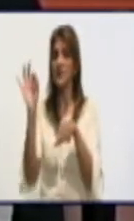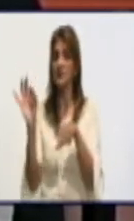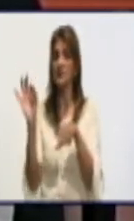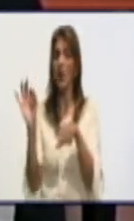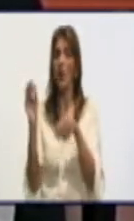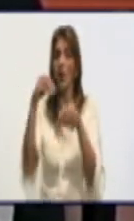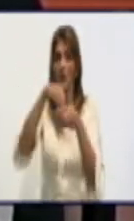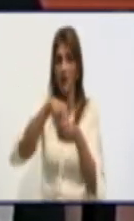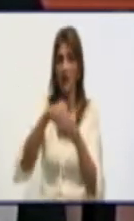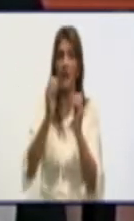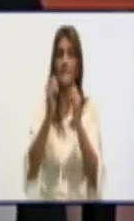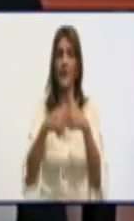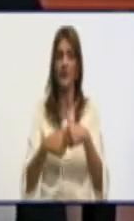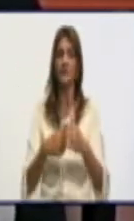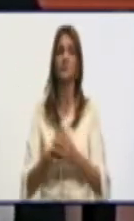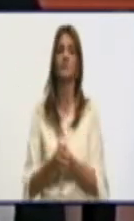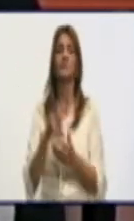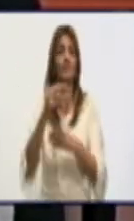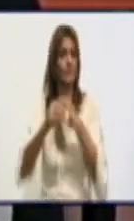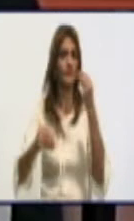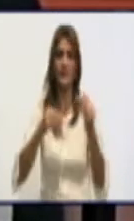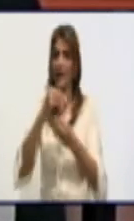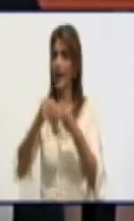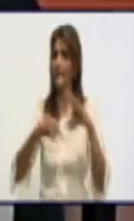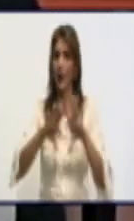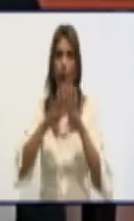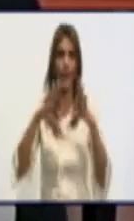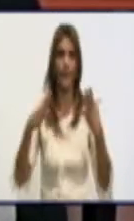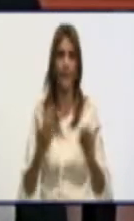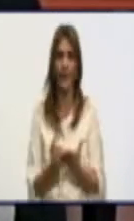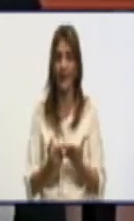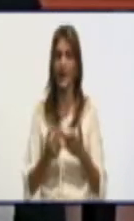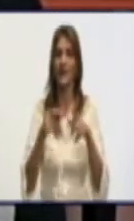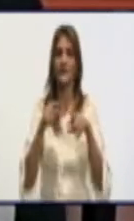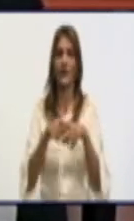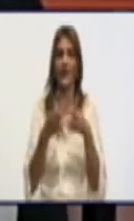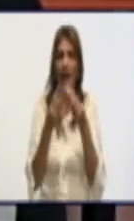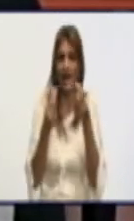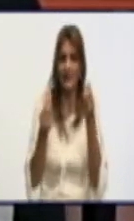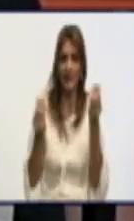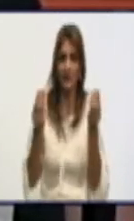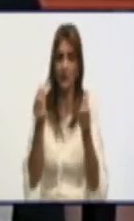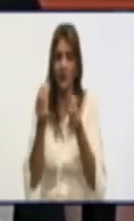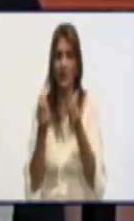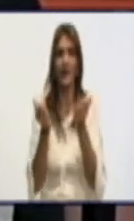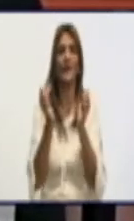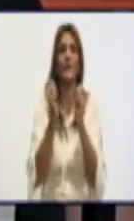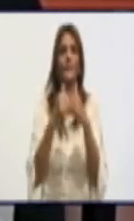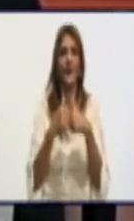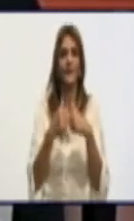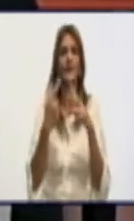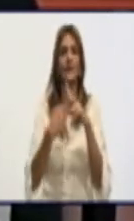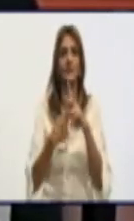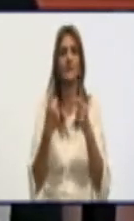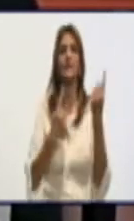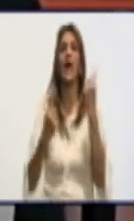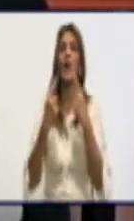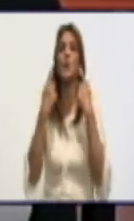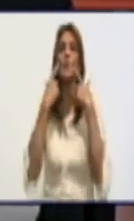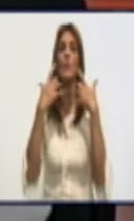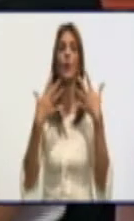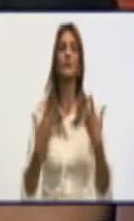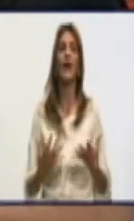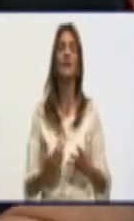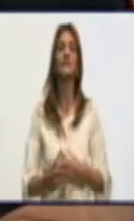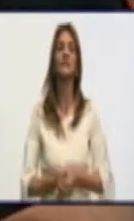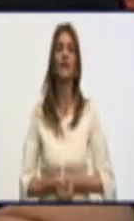tiene un cambio de la textura, un cambio en el desarrollo del pan y sobre todo, algo importante, y